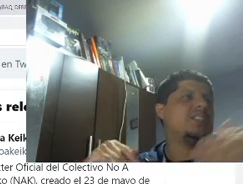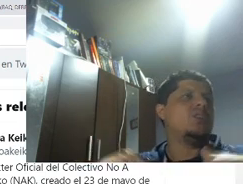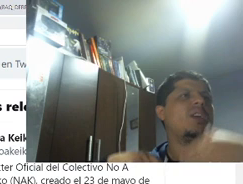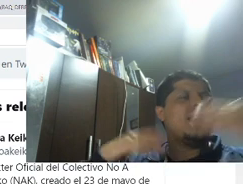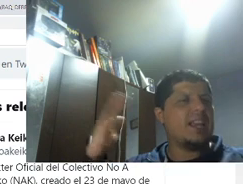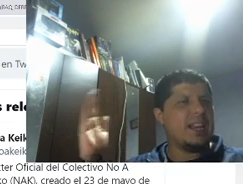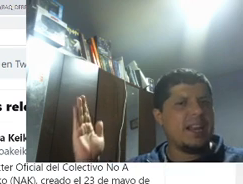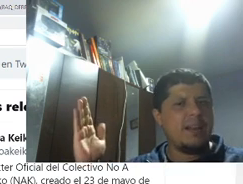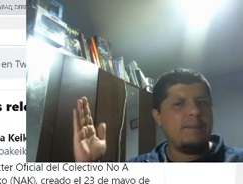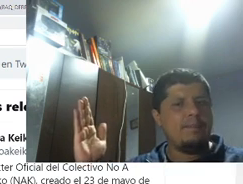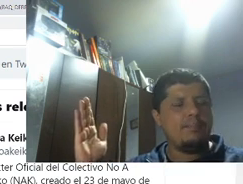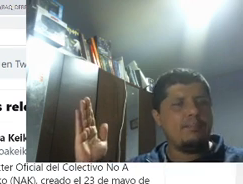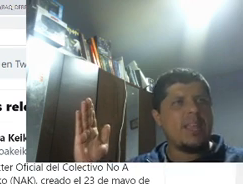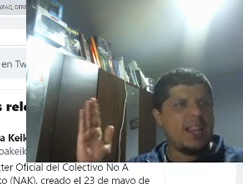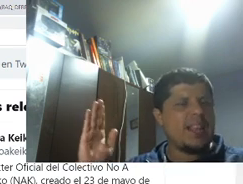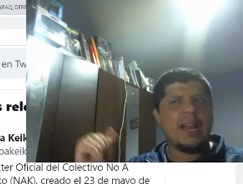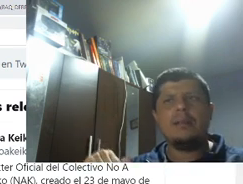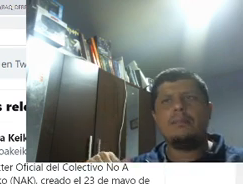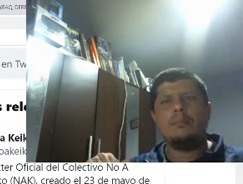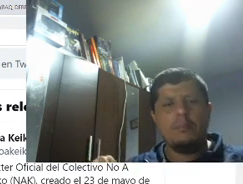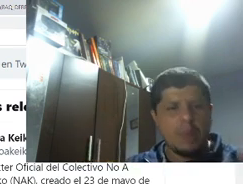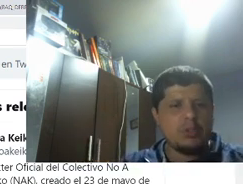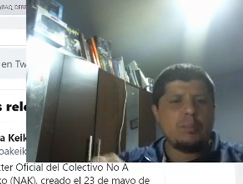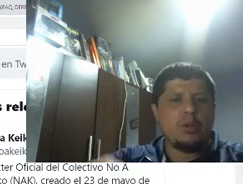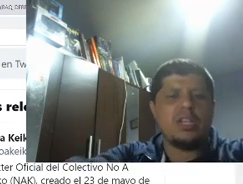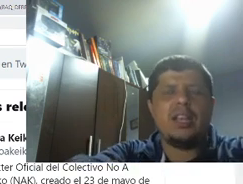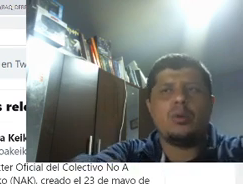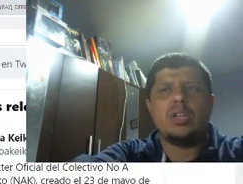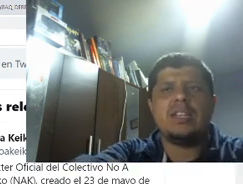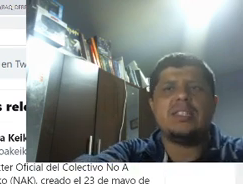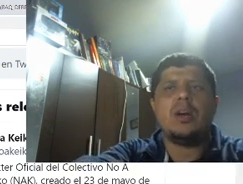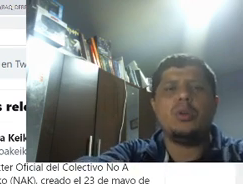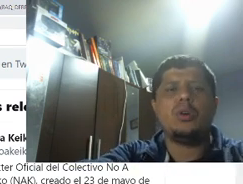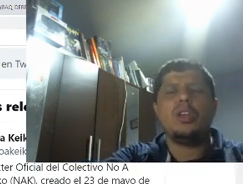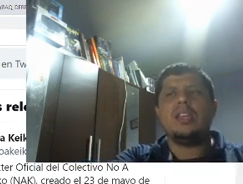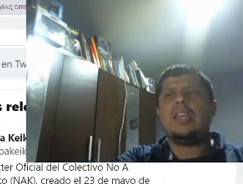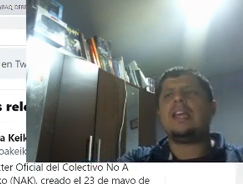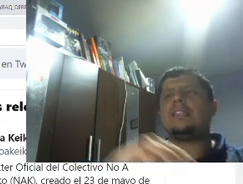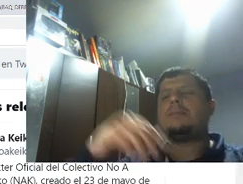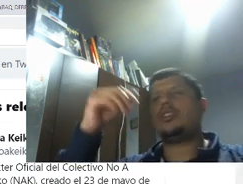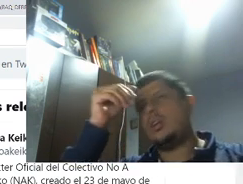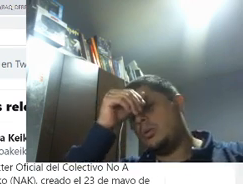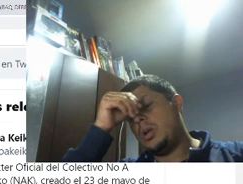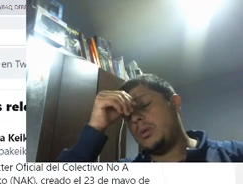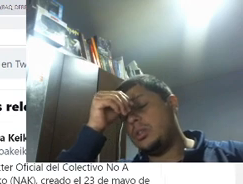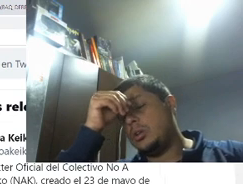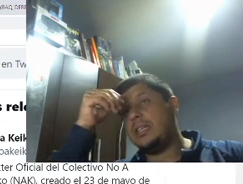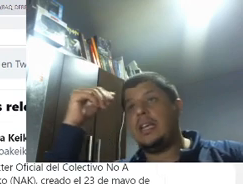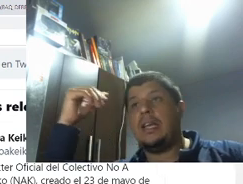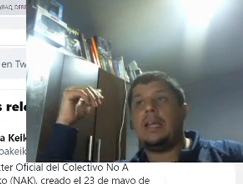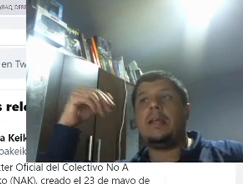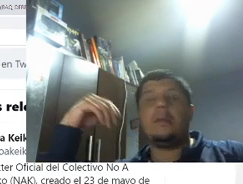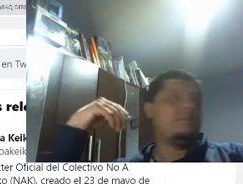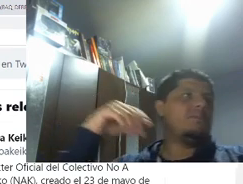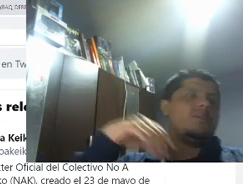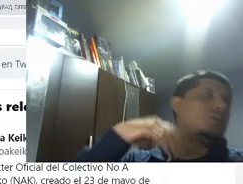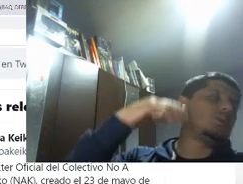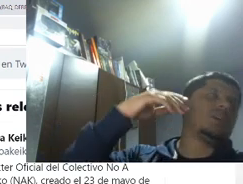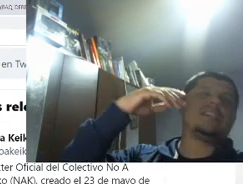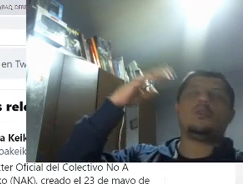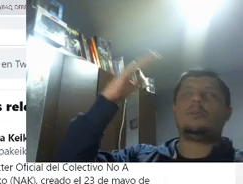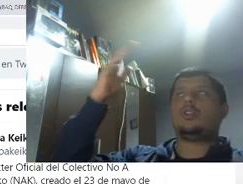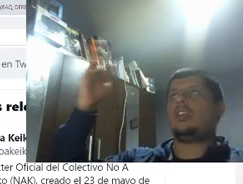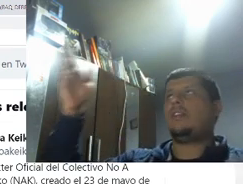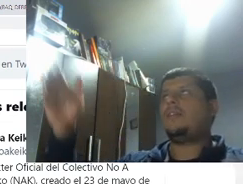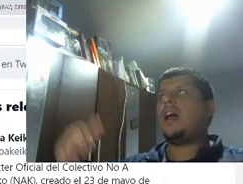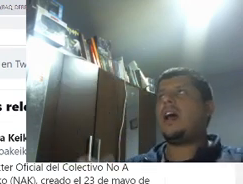persona, sino en general. En general. Vamos a proceder a escuchar este audio, ya que se mencionan algunas cuestiones de lo